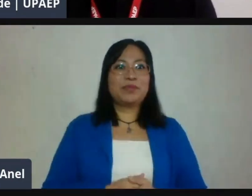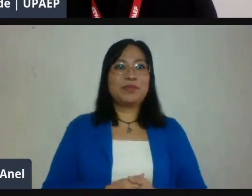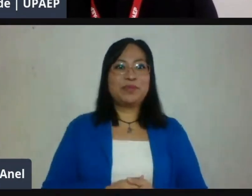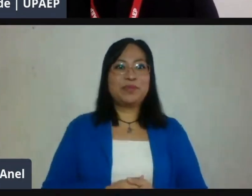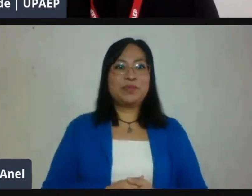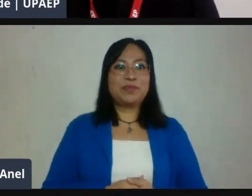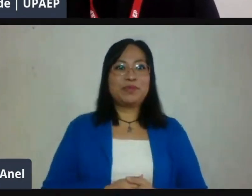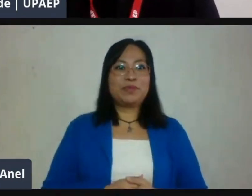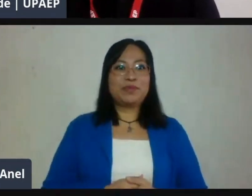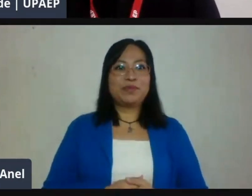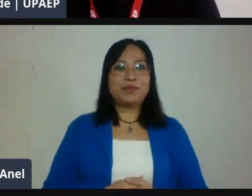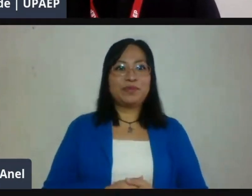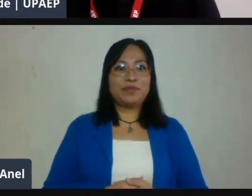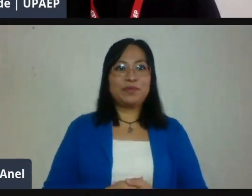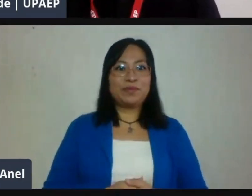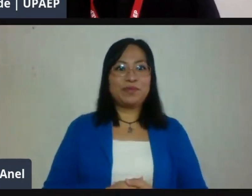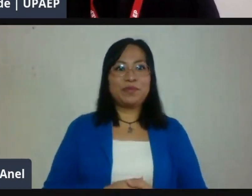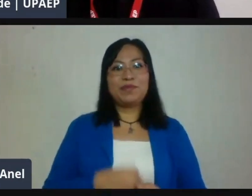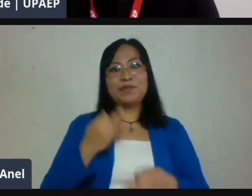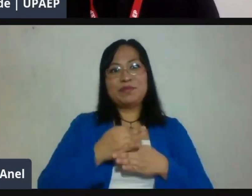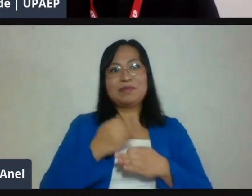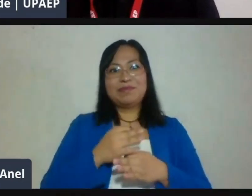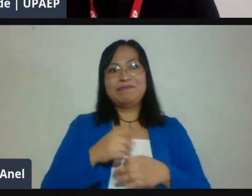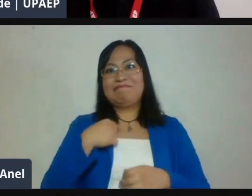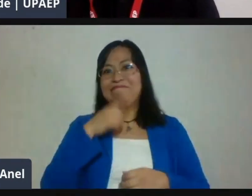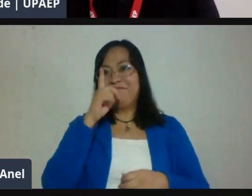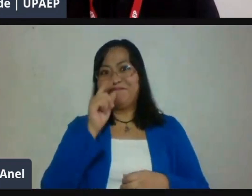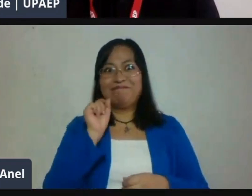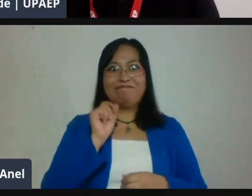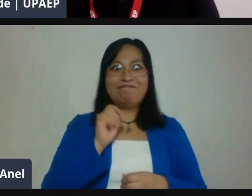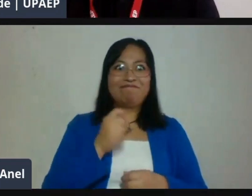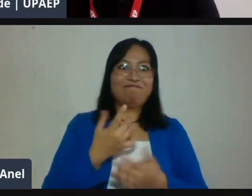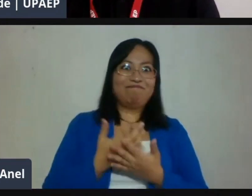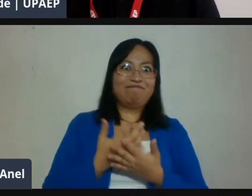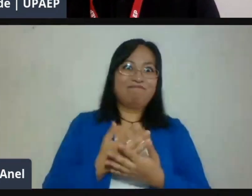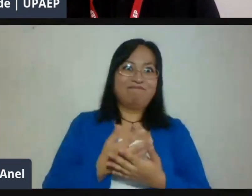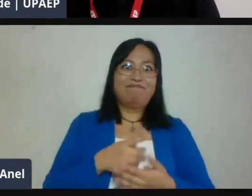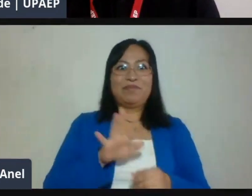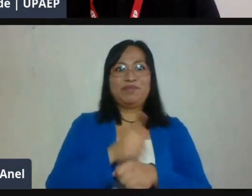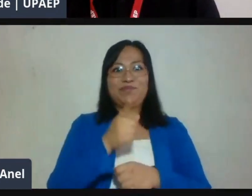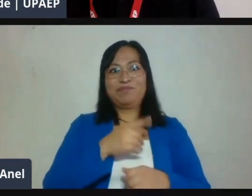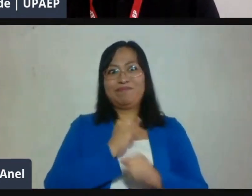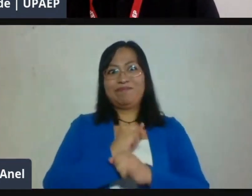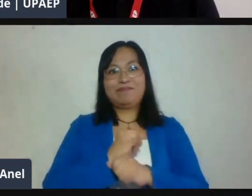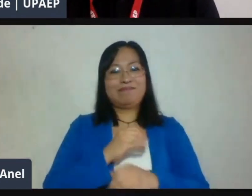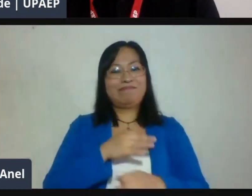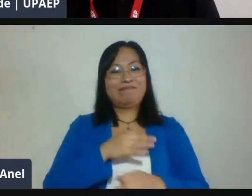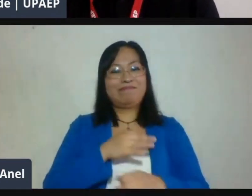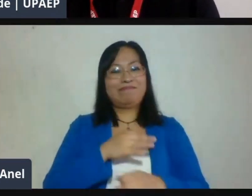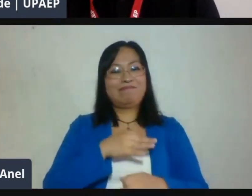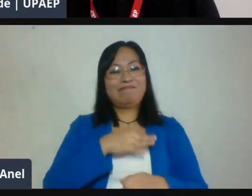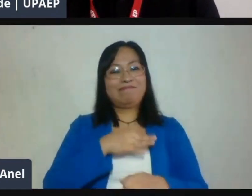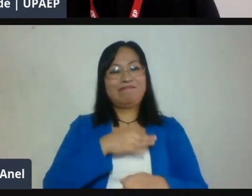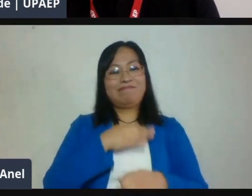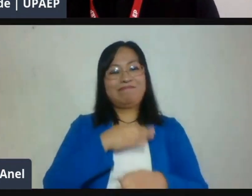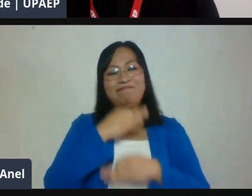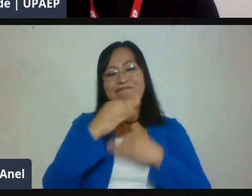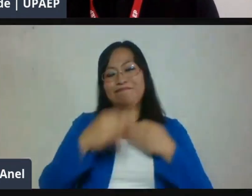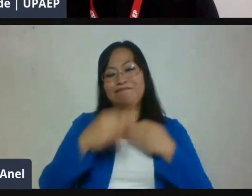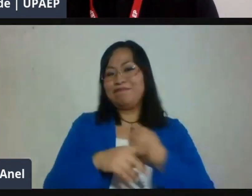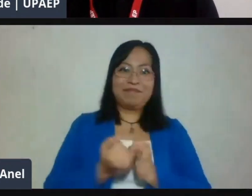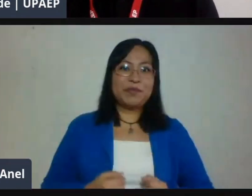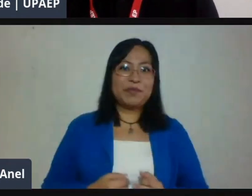la conexión de internet y este tipo de problemáticas nos pasa a todos. Entonces, agradecemos